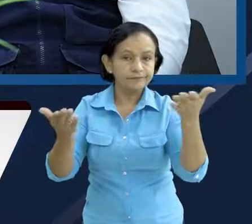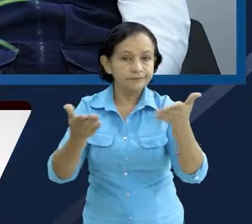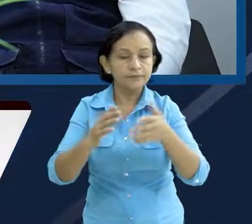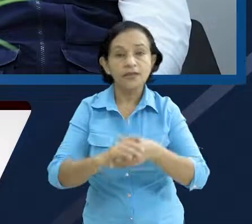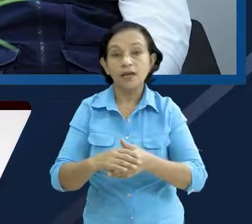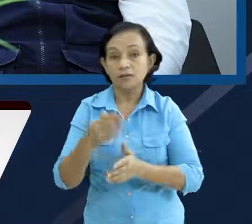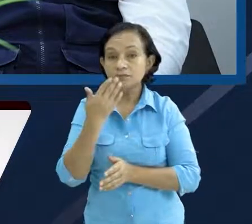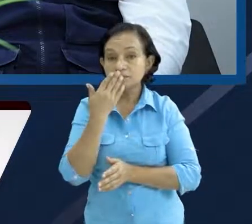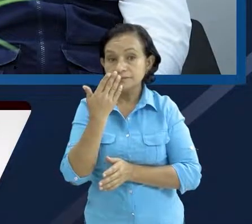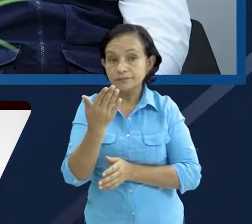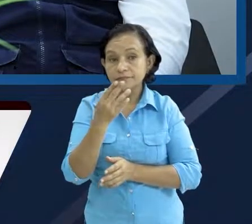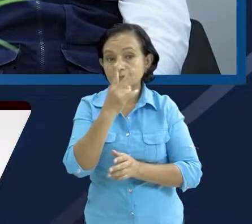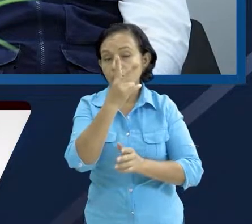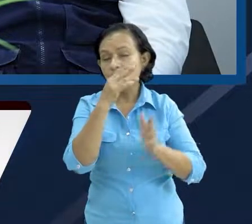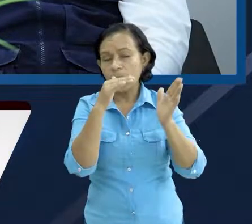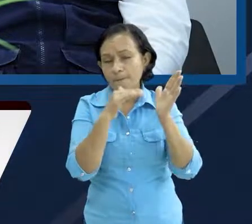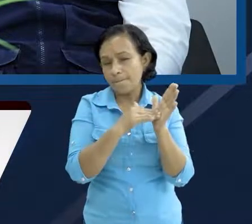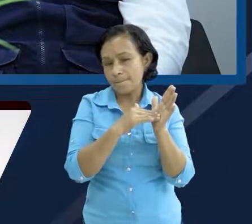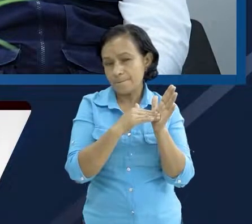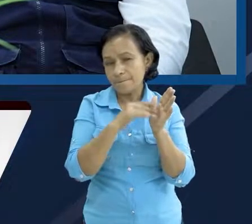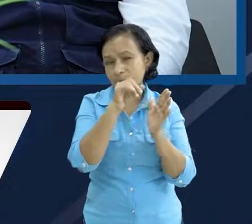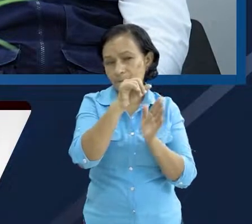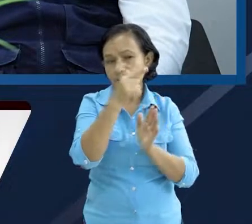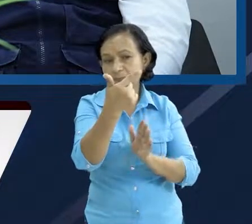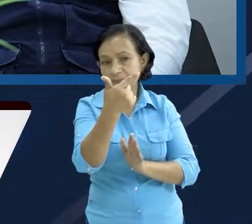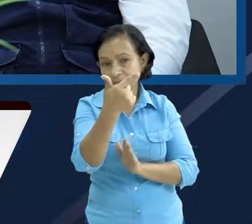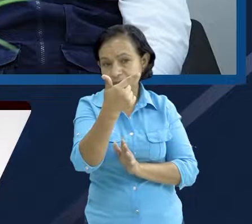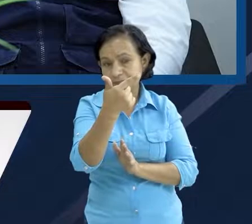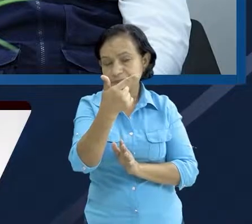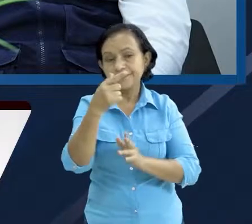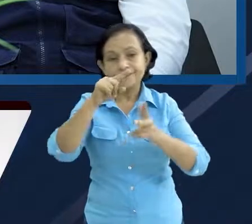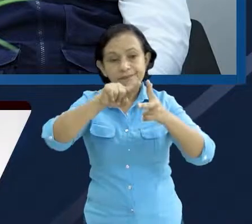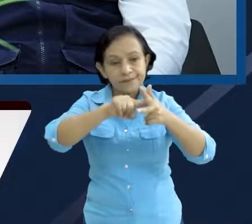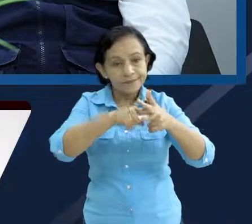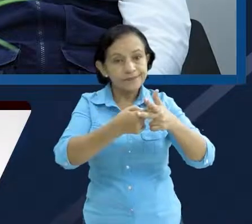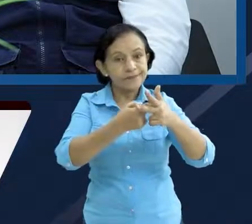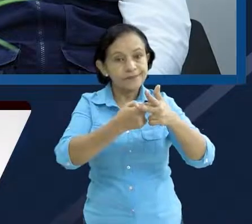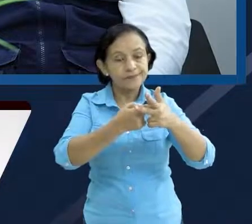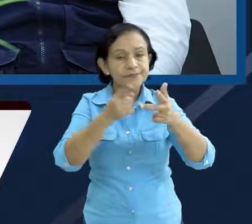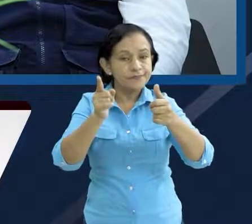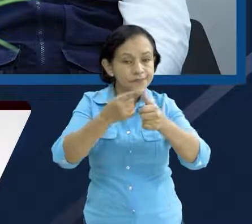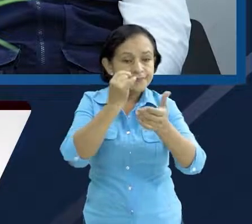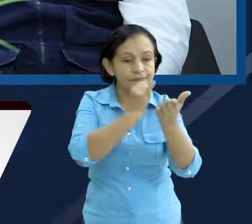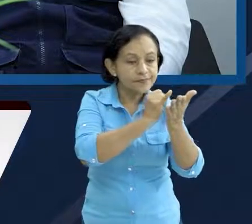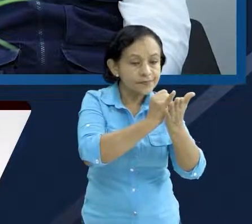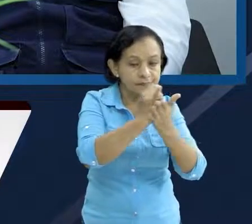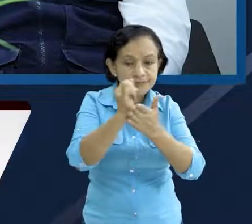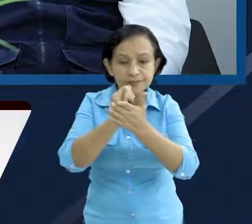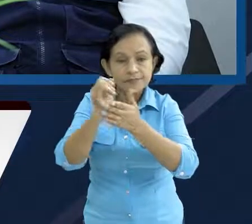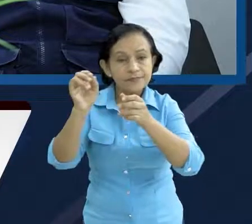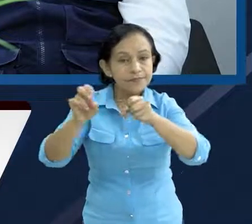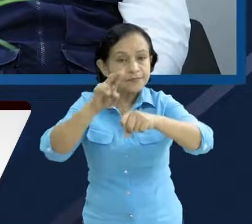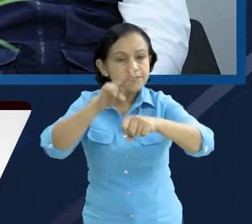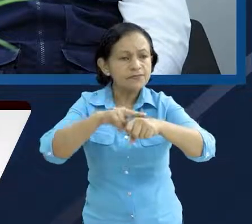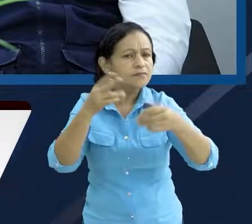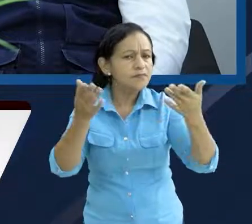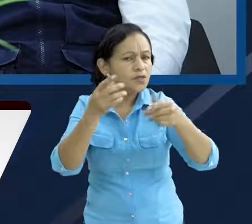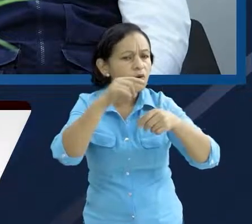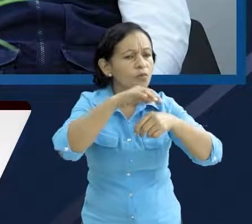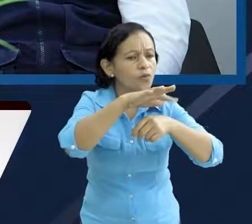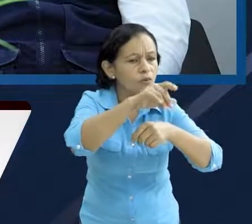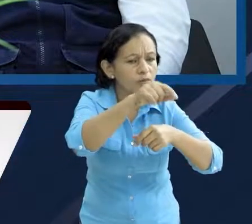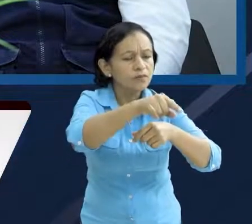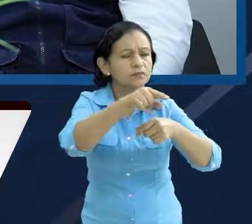muy bueno. Fíjate que en el 2017 nosotros iniciamos por un diagnóstico a nivel nacional de los puestos de mando.